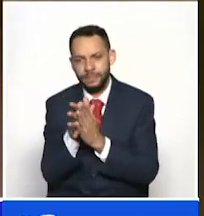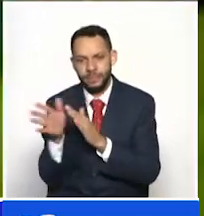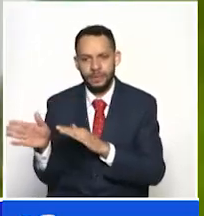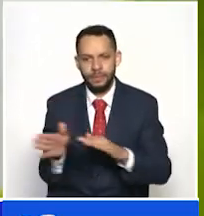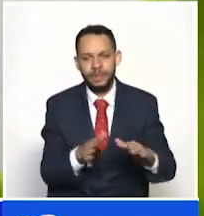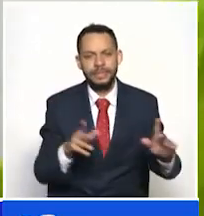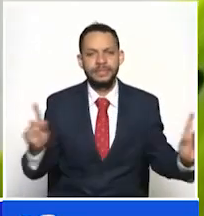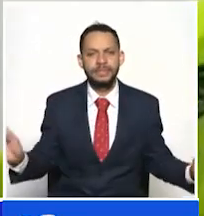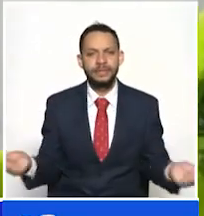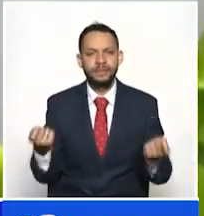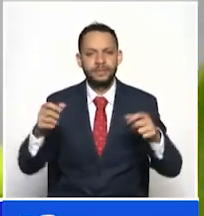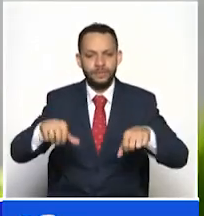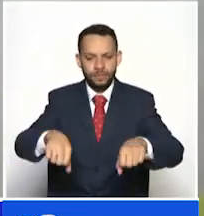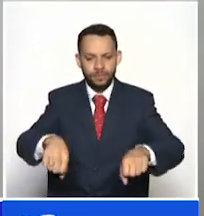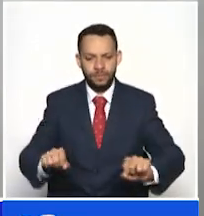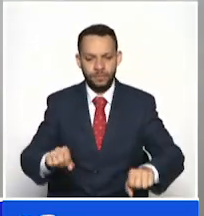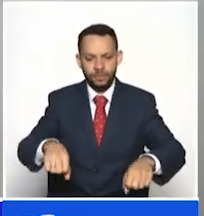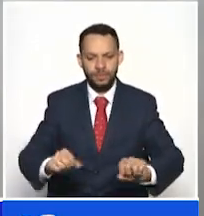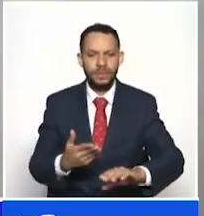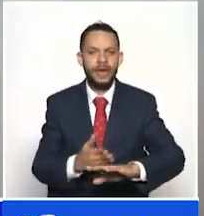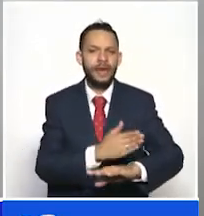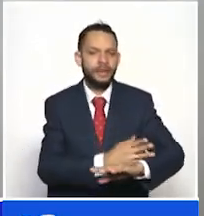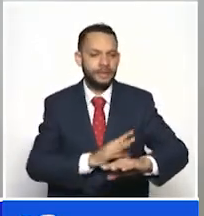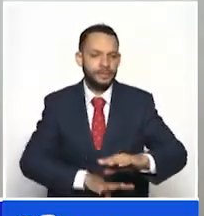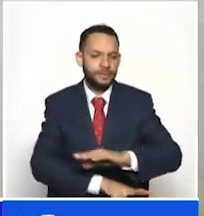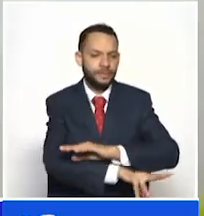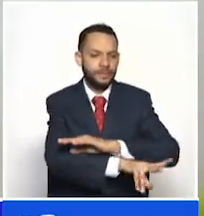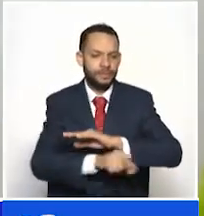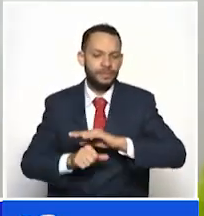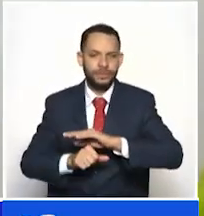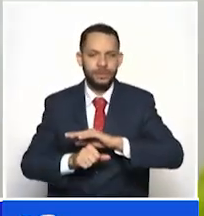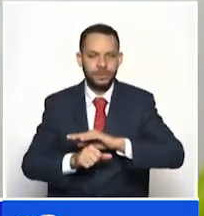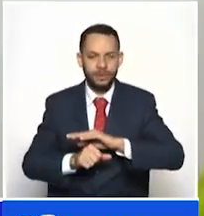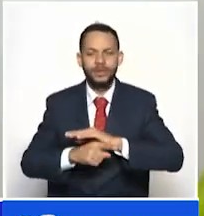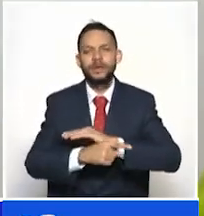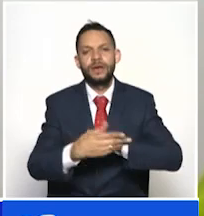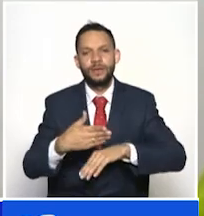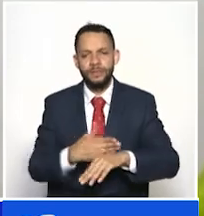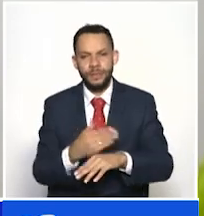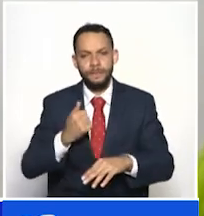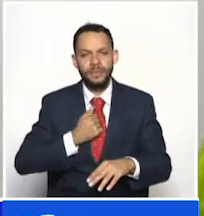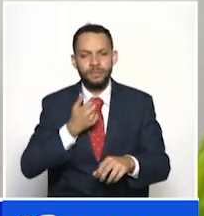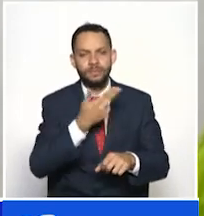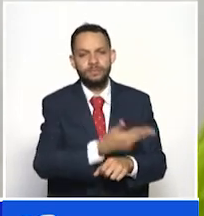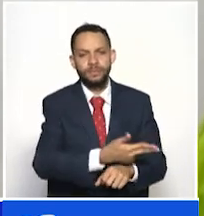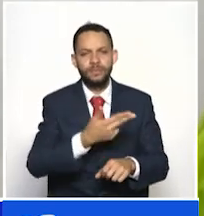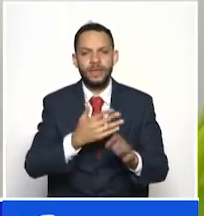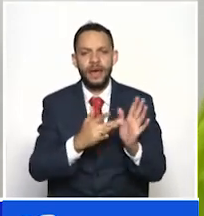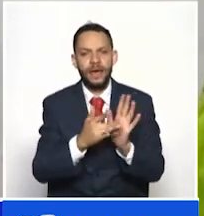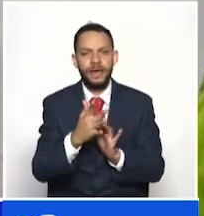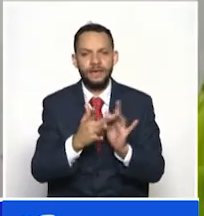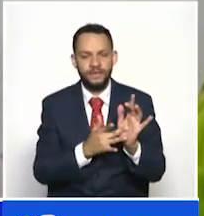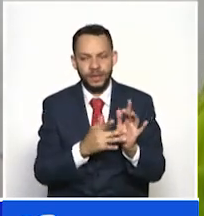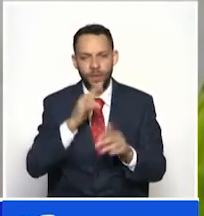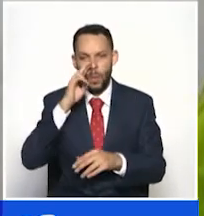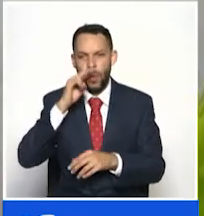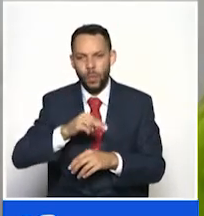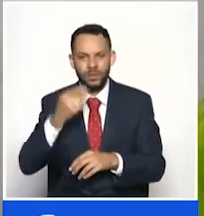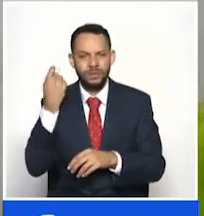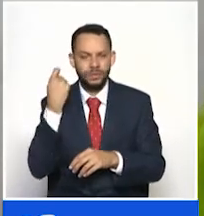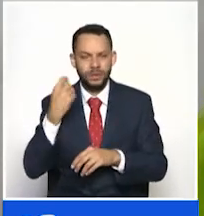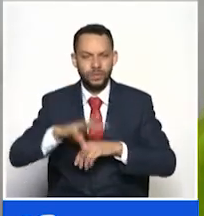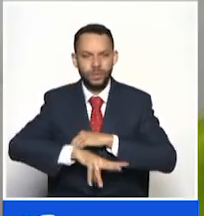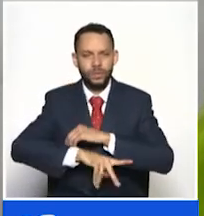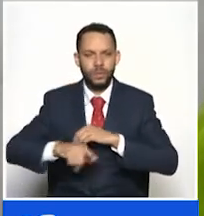motocicletas, las cuales fueron hurtadas mediante la modalidad de alado y con arma de fuego en abril y junio del presente año en